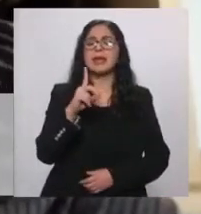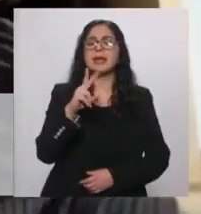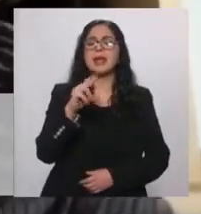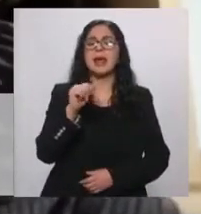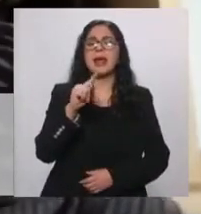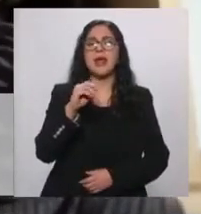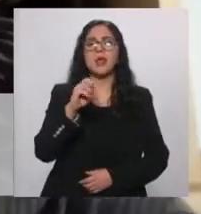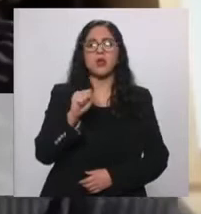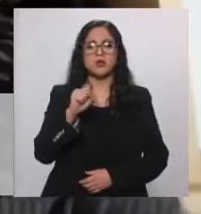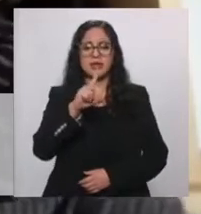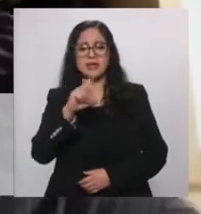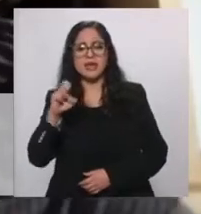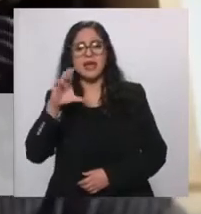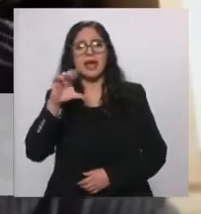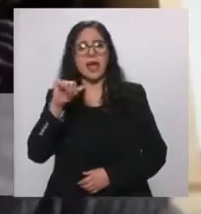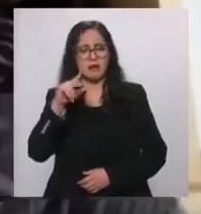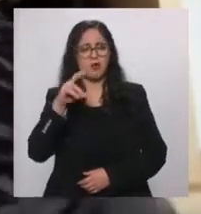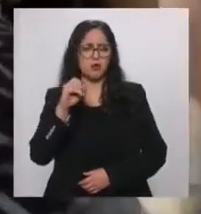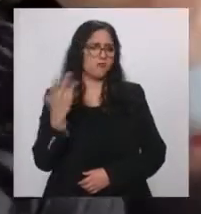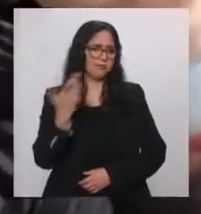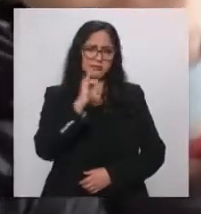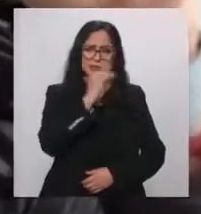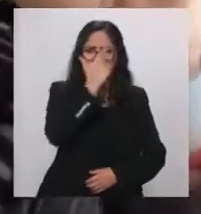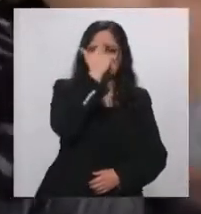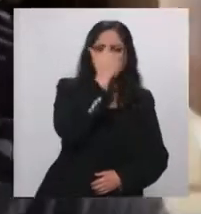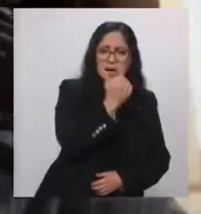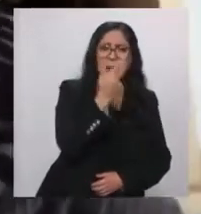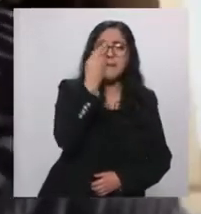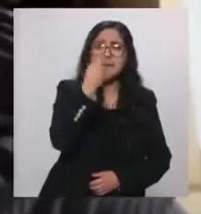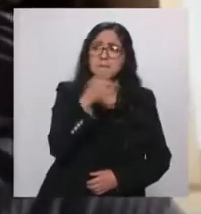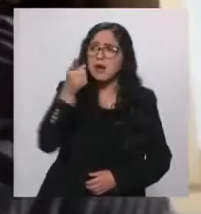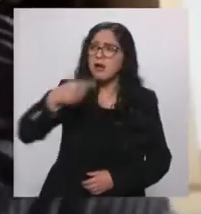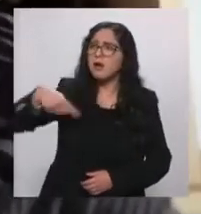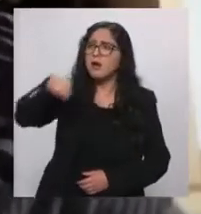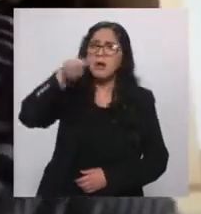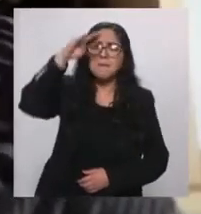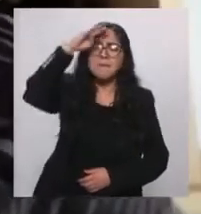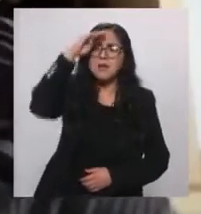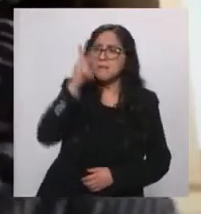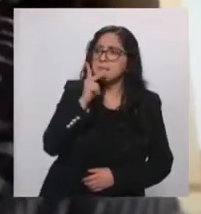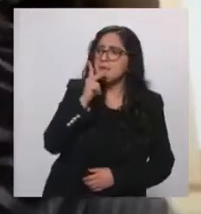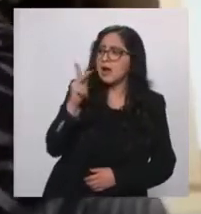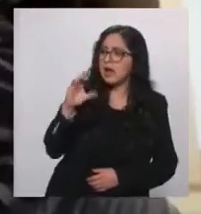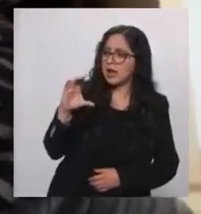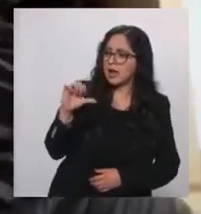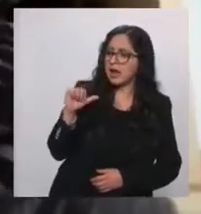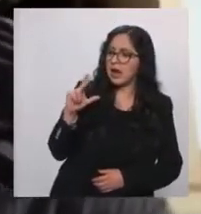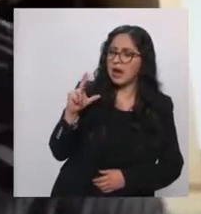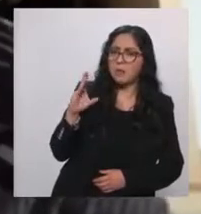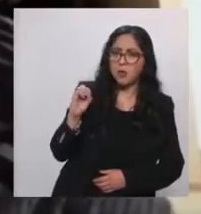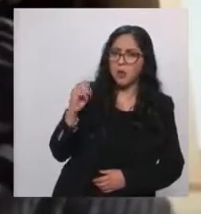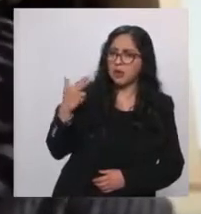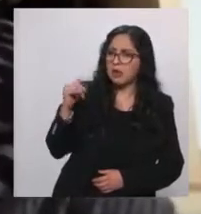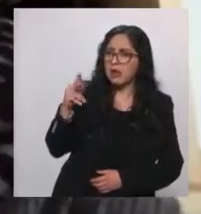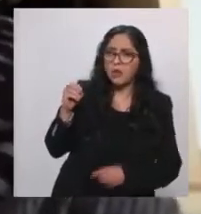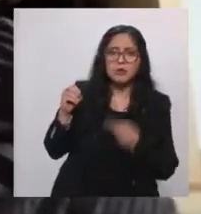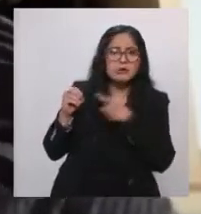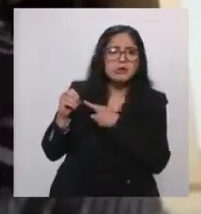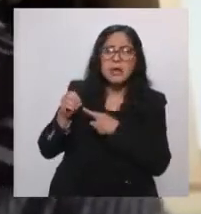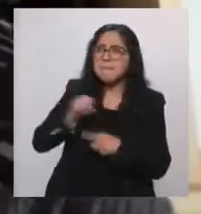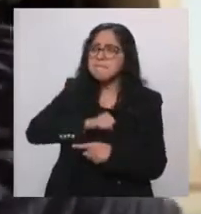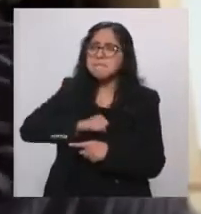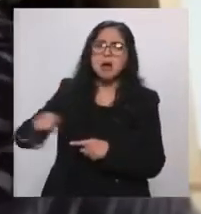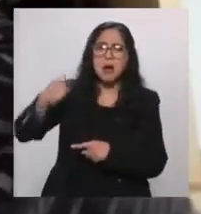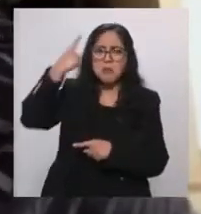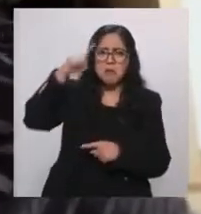tenemos que quitar ese estigma de que los carbohidratos son malos. Los hidratos de carbono están contenidos en la mayoría de los alimentos,